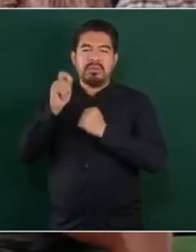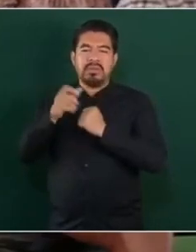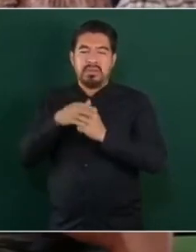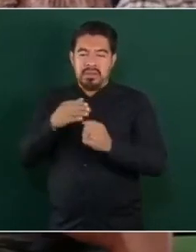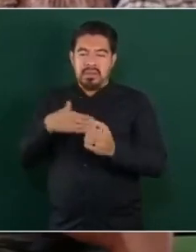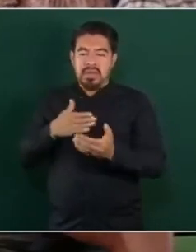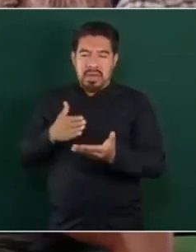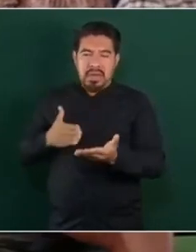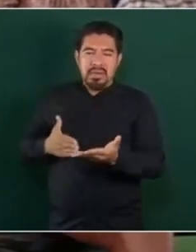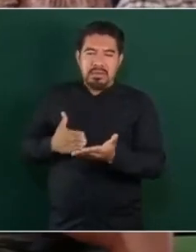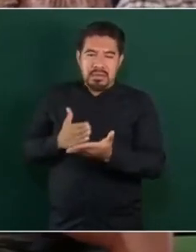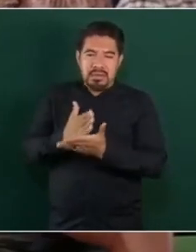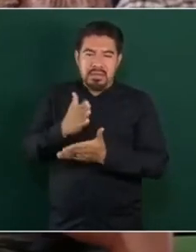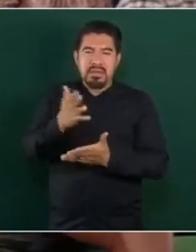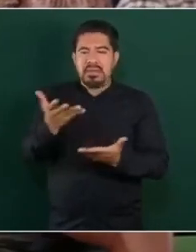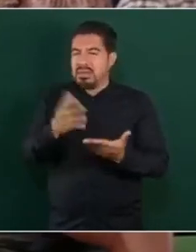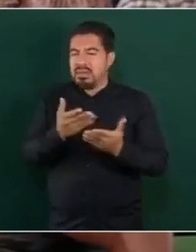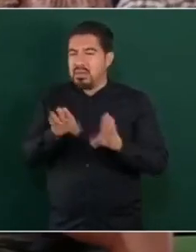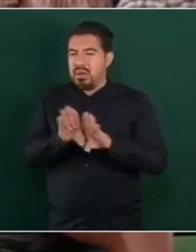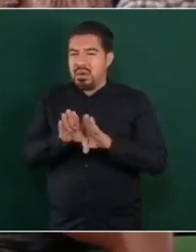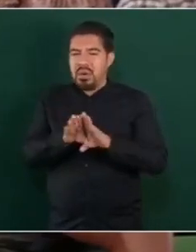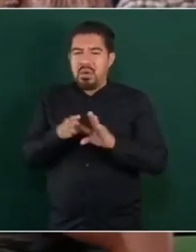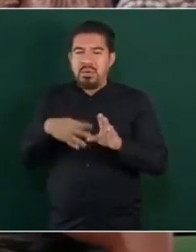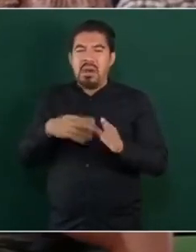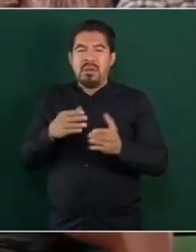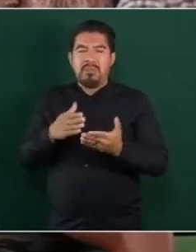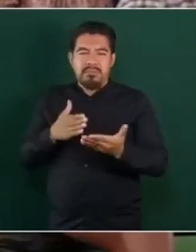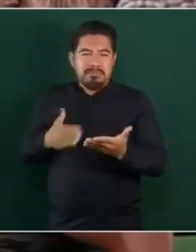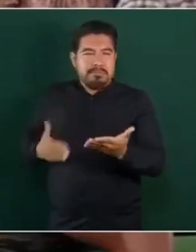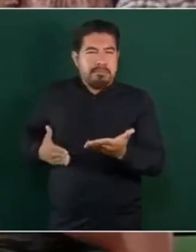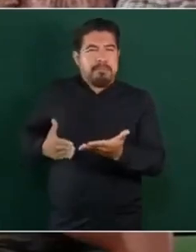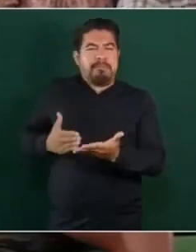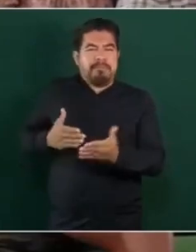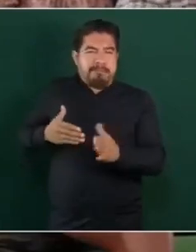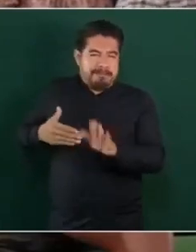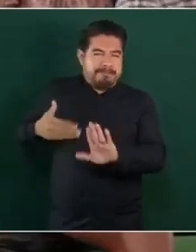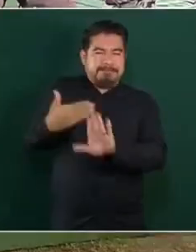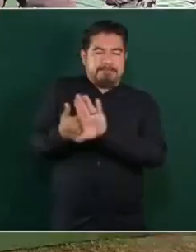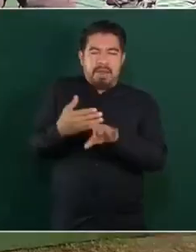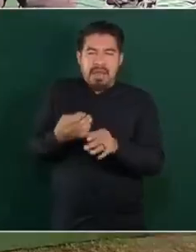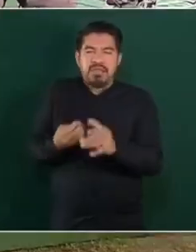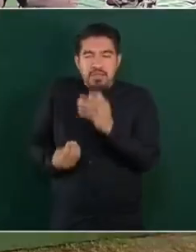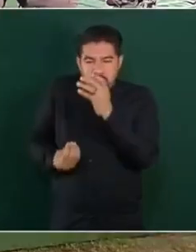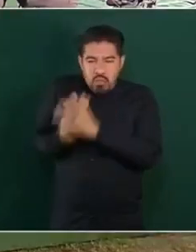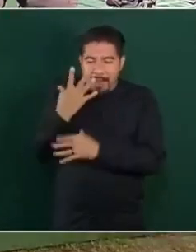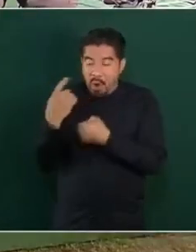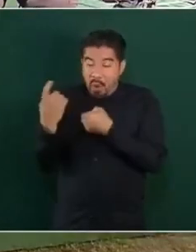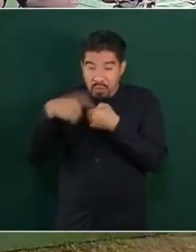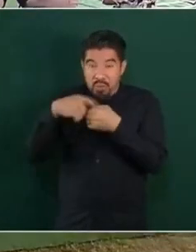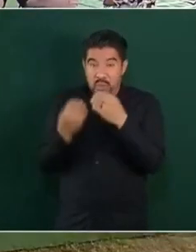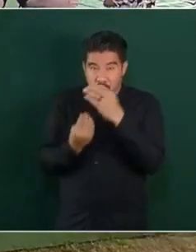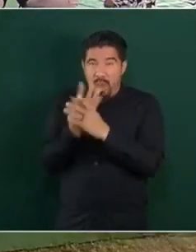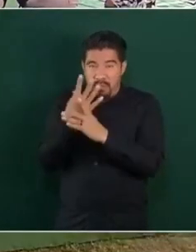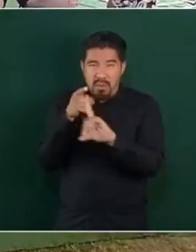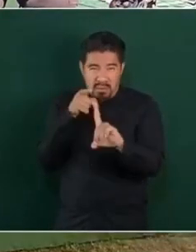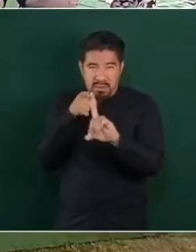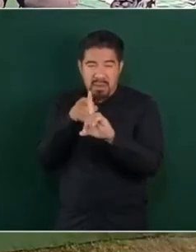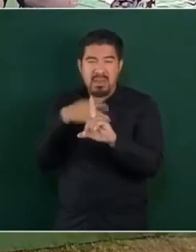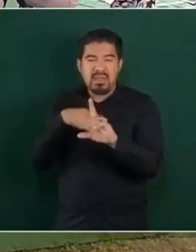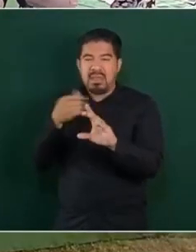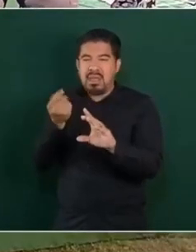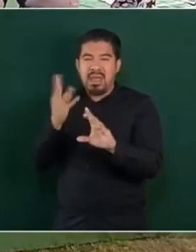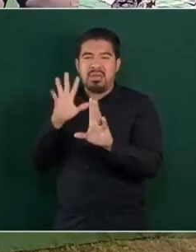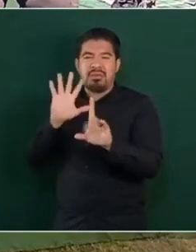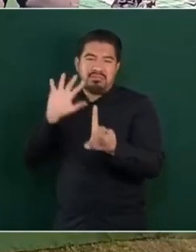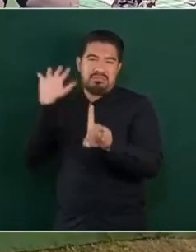un tipo de acto agresivo contra el que va hacia tal o cual carrera o facultad.